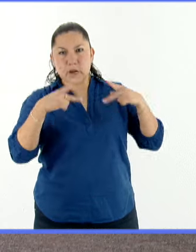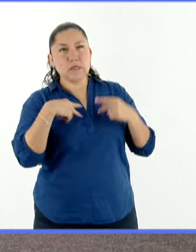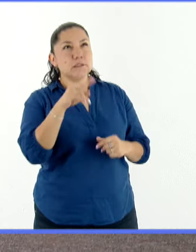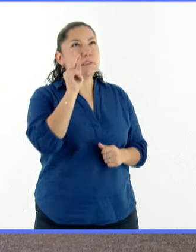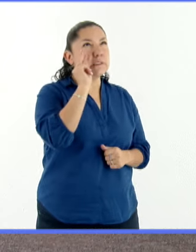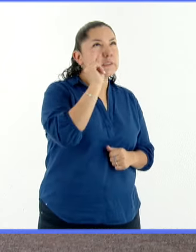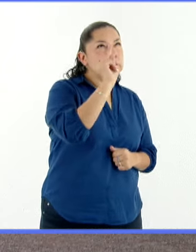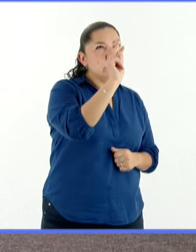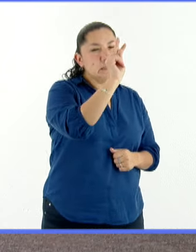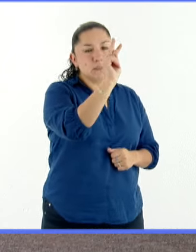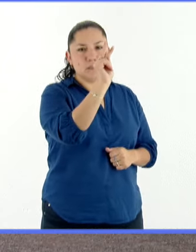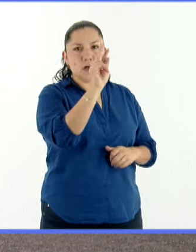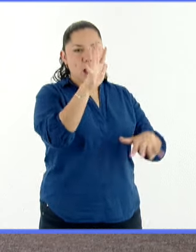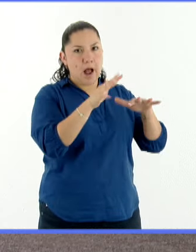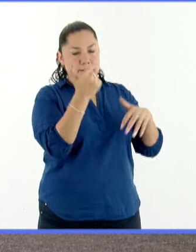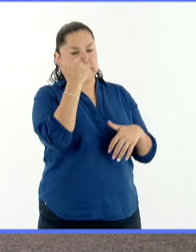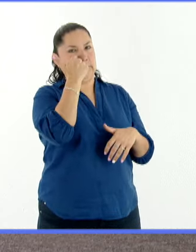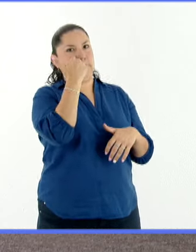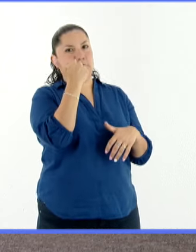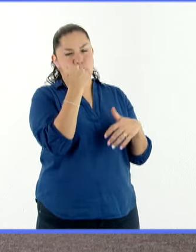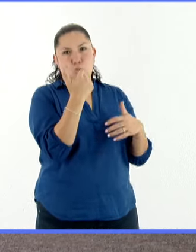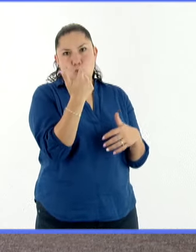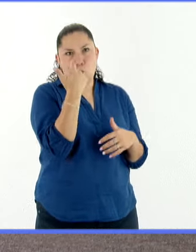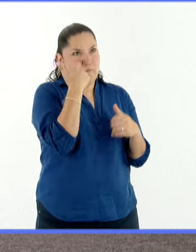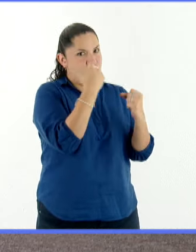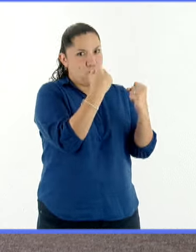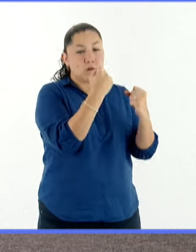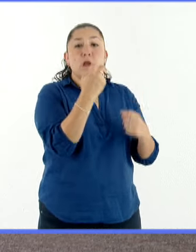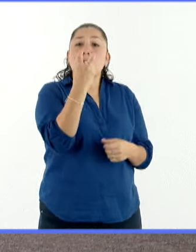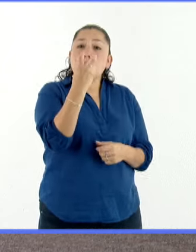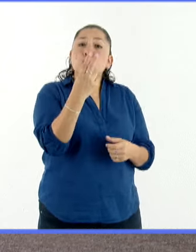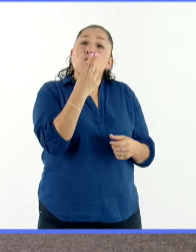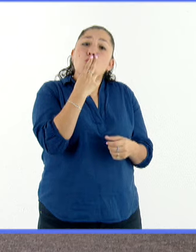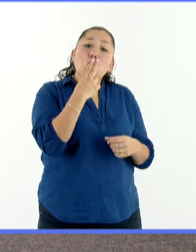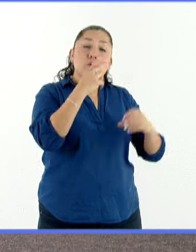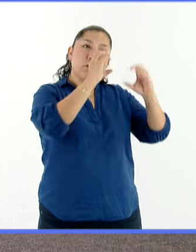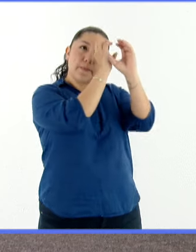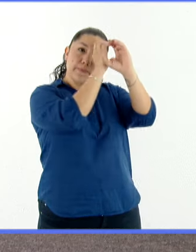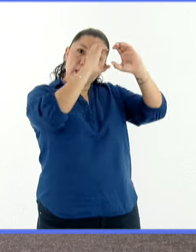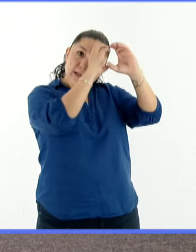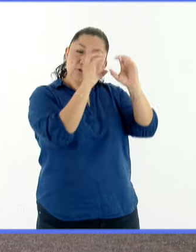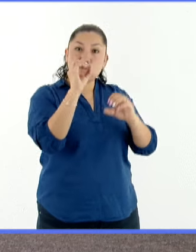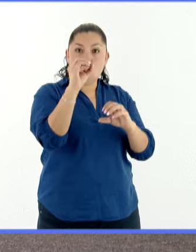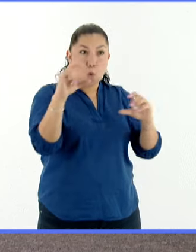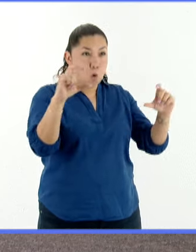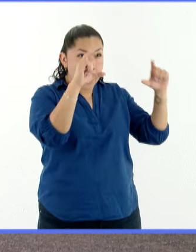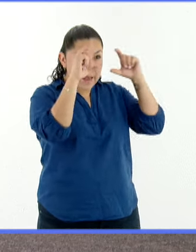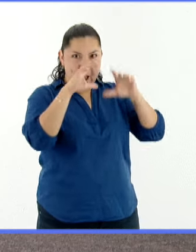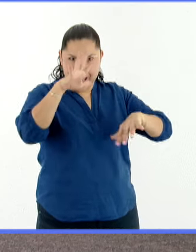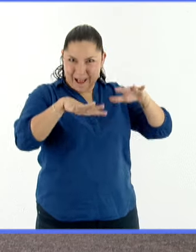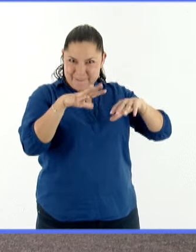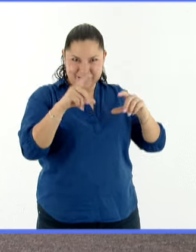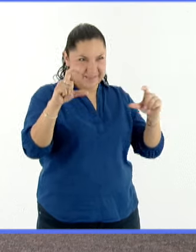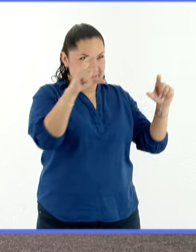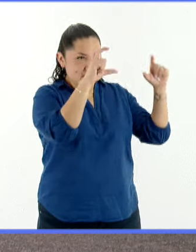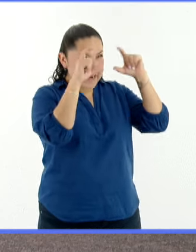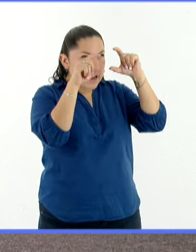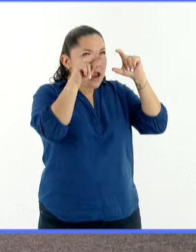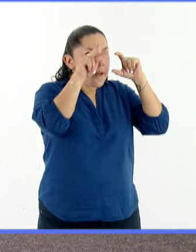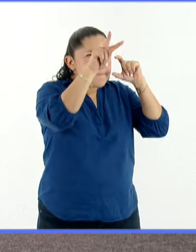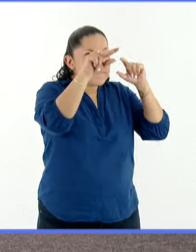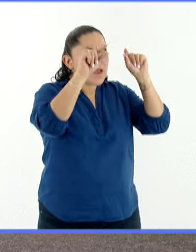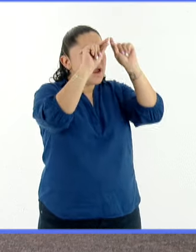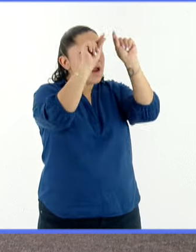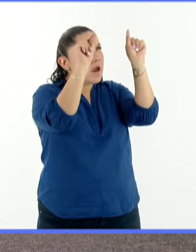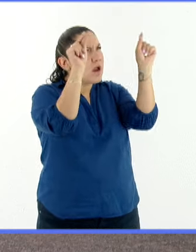un eclipse parcial, o si se observa con un telescopio, con un buen filtro, pues entonces va a haber estos arcos, que no es otra cosa que la materia solar